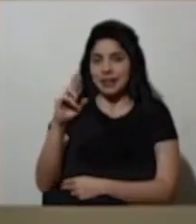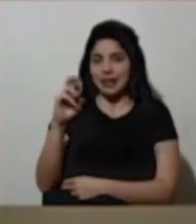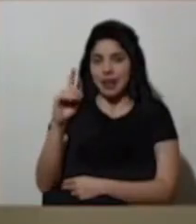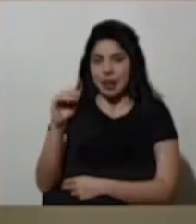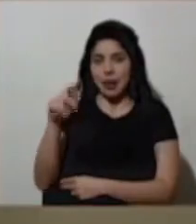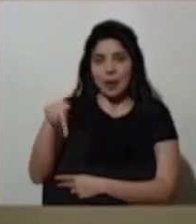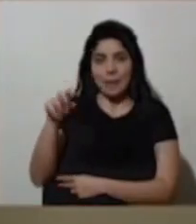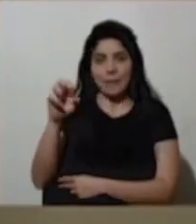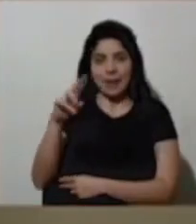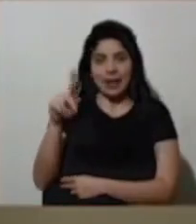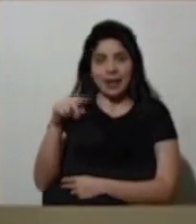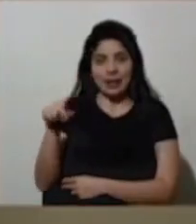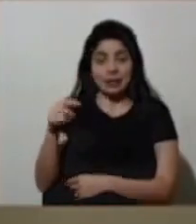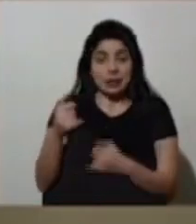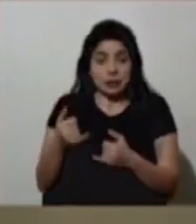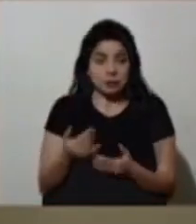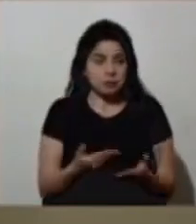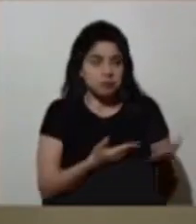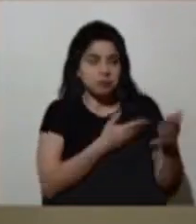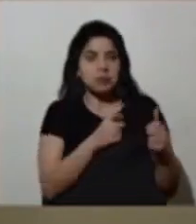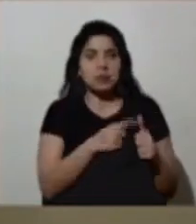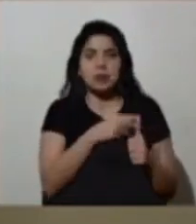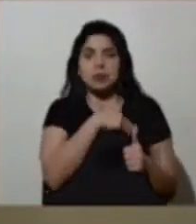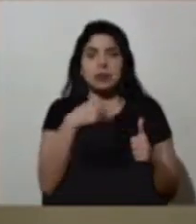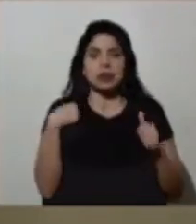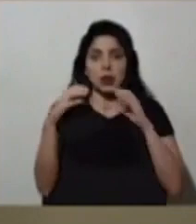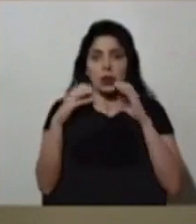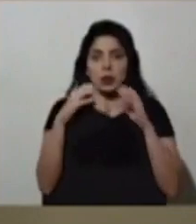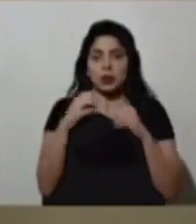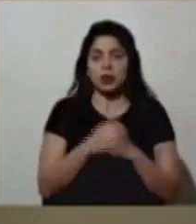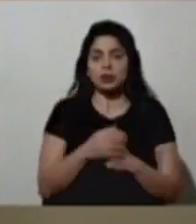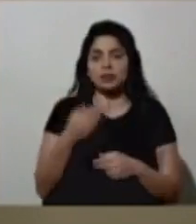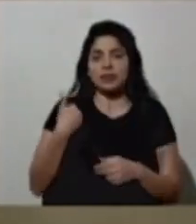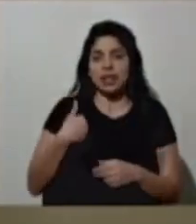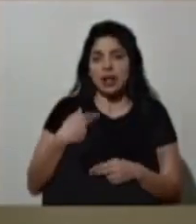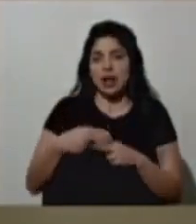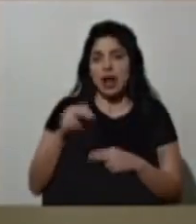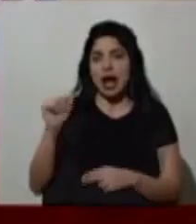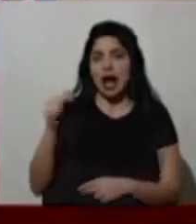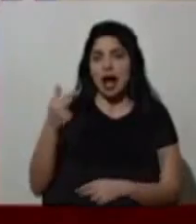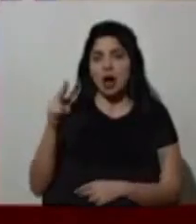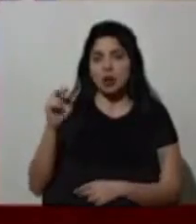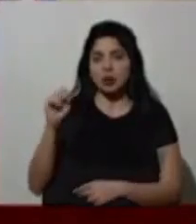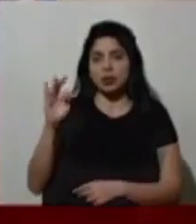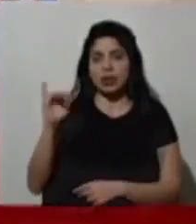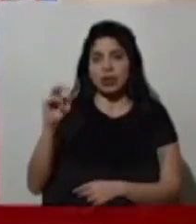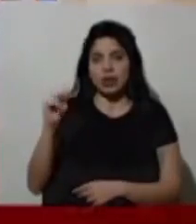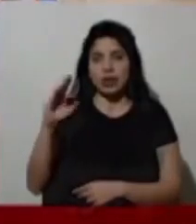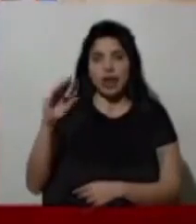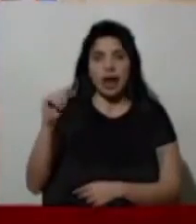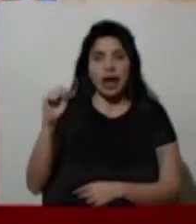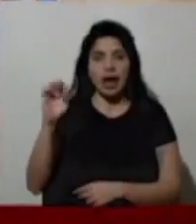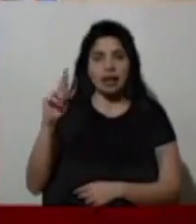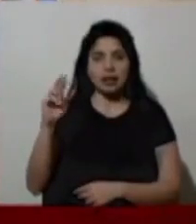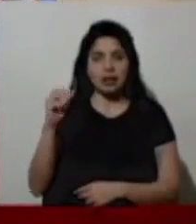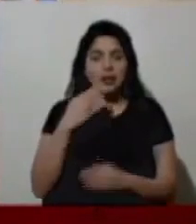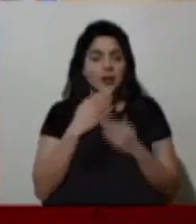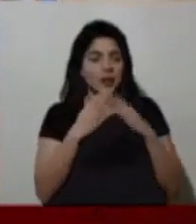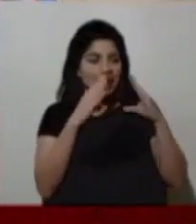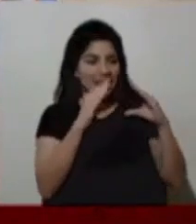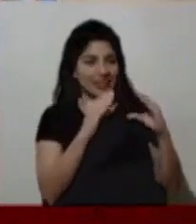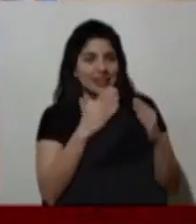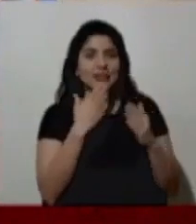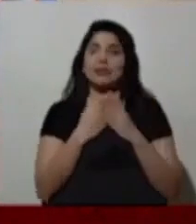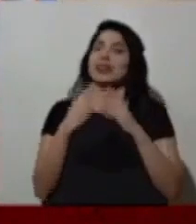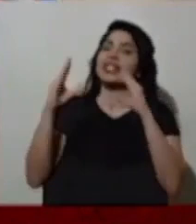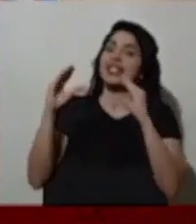continuación, le cedemos la palabra al ministro de comunicación, el señor Agustín Castro. Muy buenas tardes, don Agustín. Muy buenas tardes,